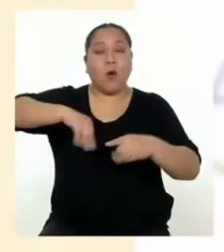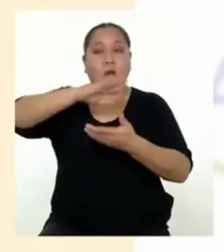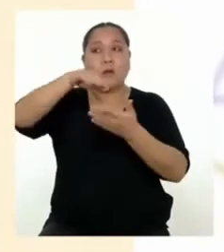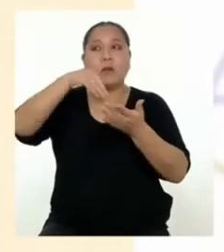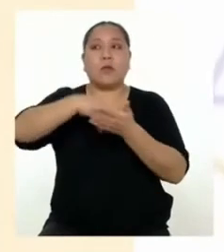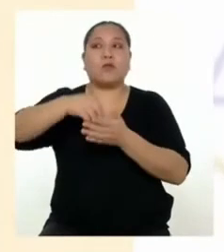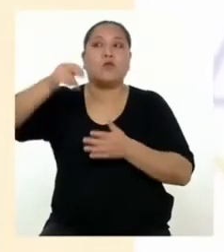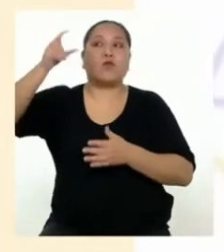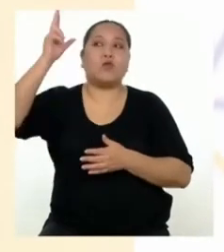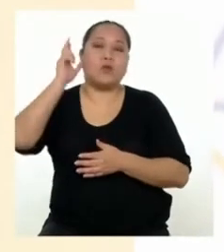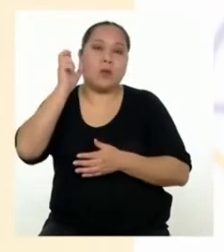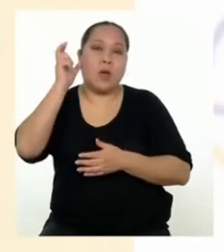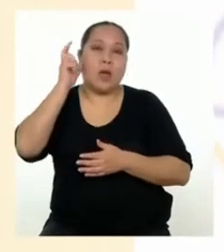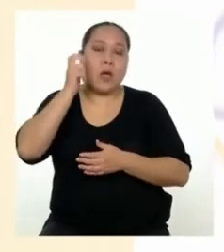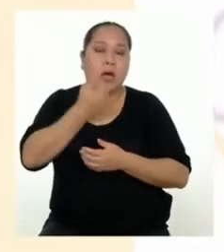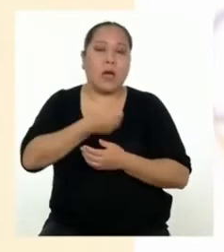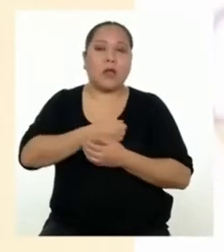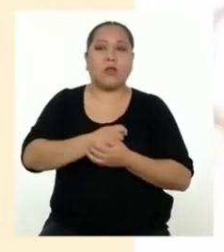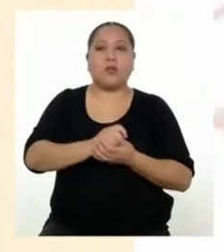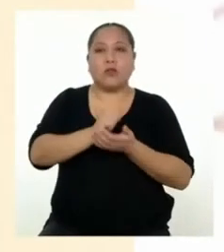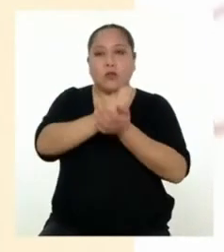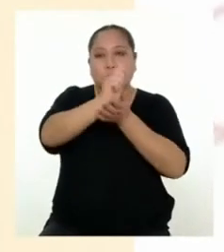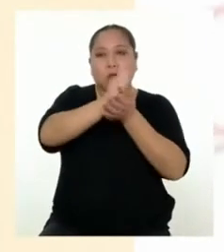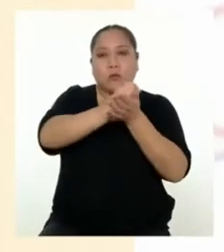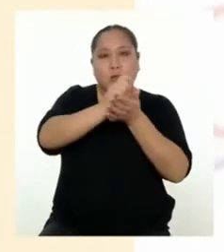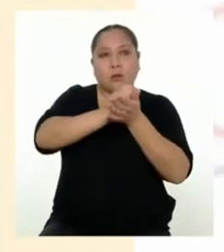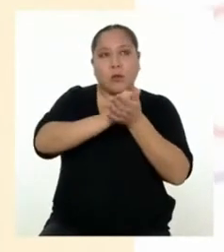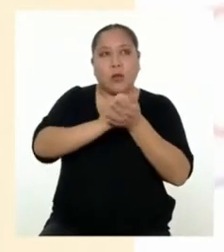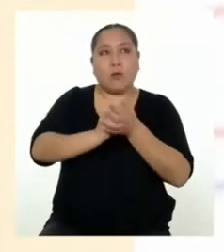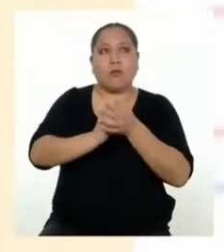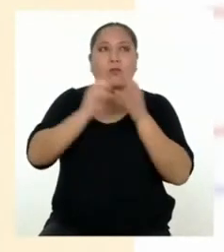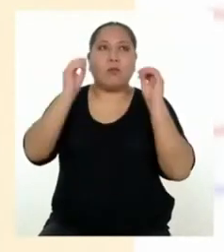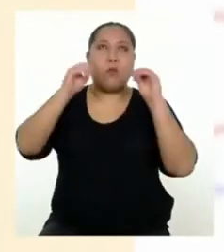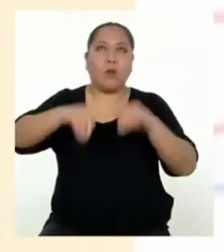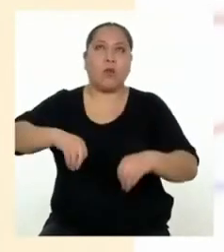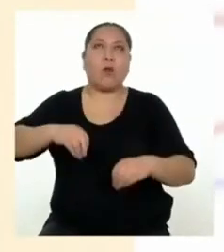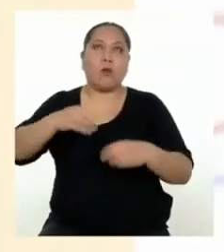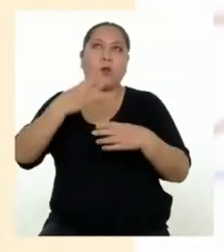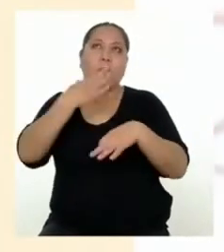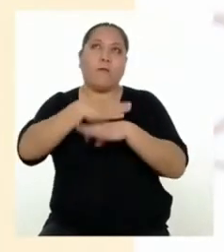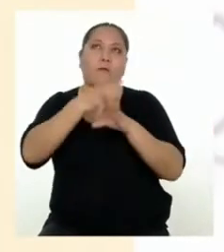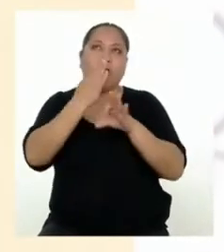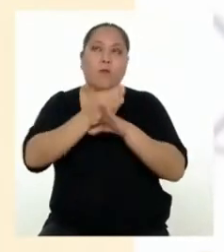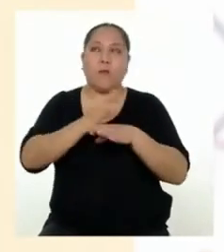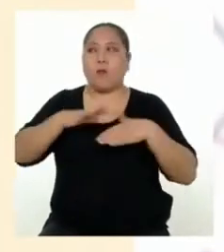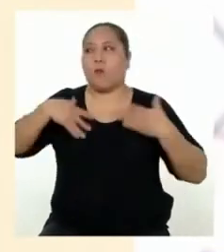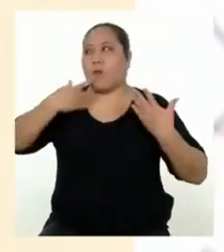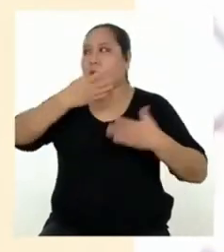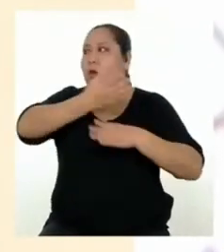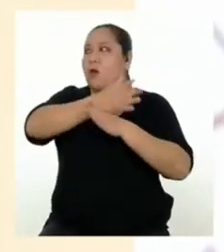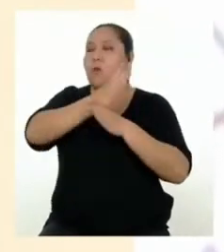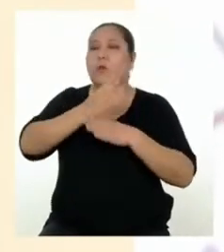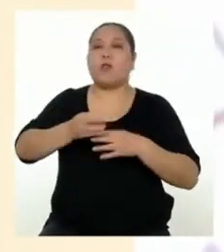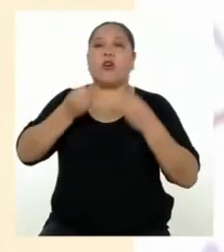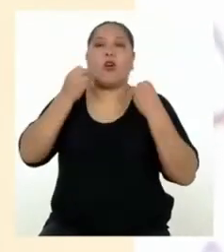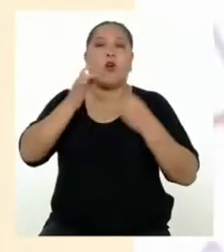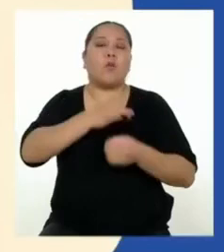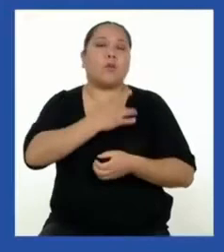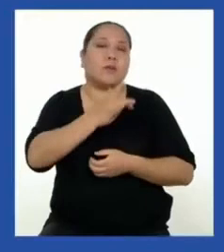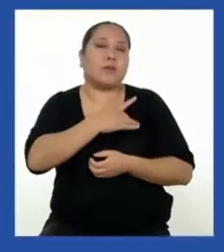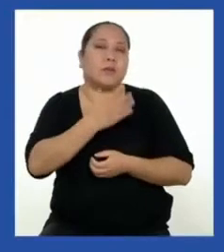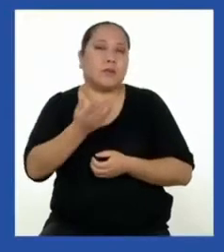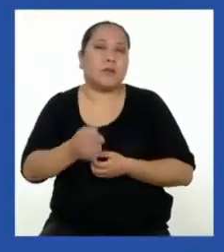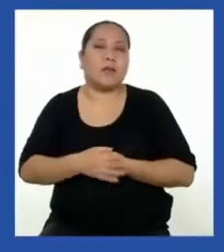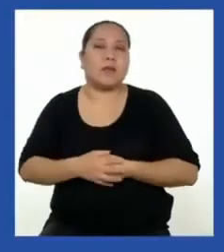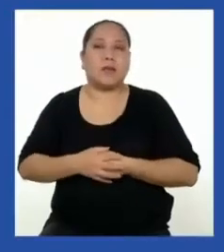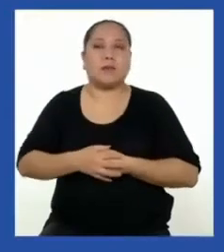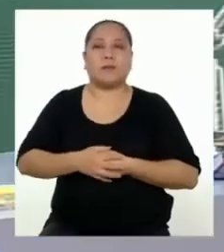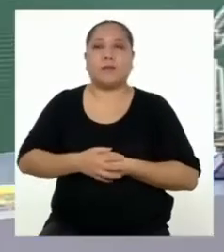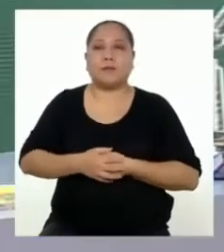escucharnos y lo describirías como crear una dinámica donde puedan compartir cómo se siente.